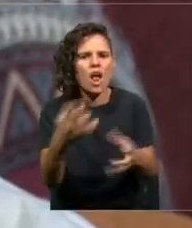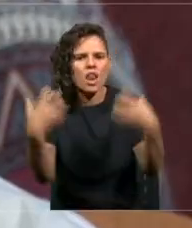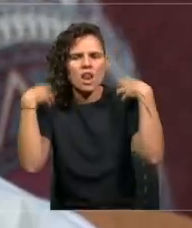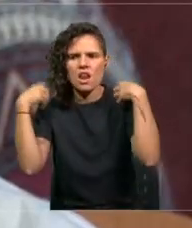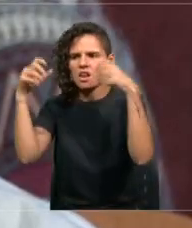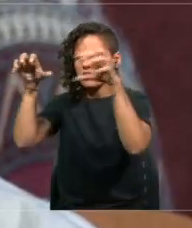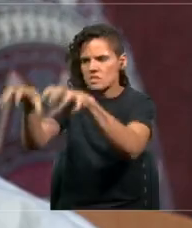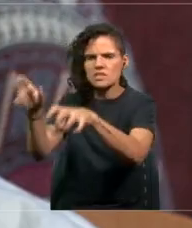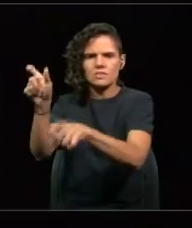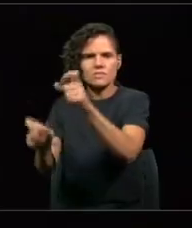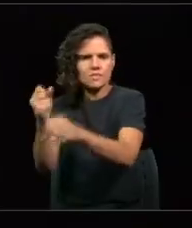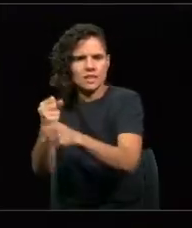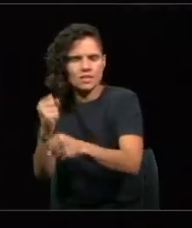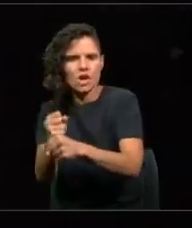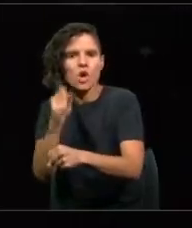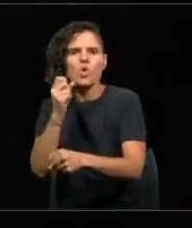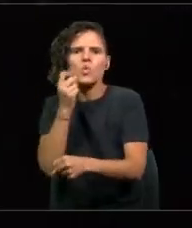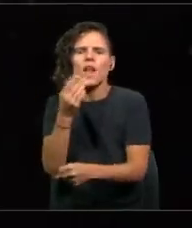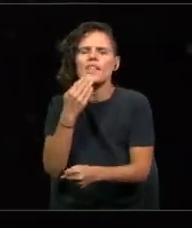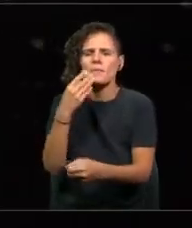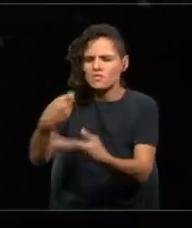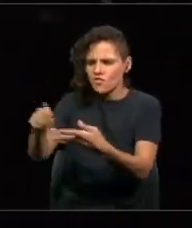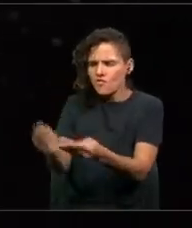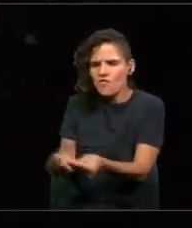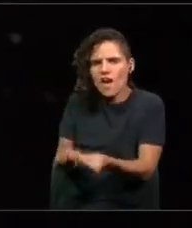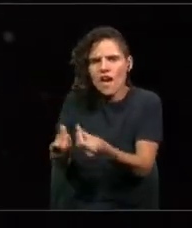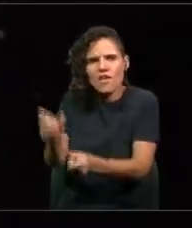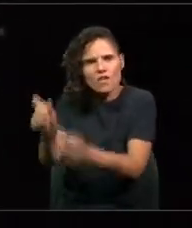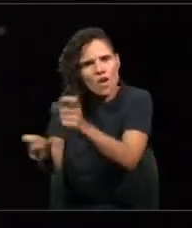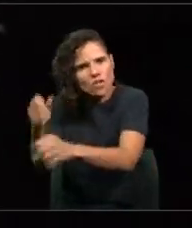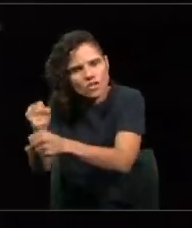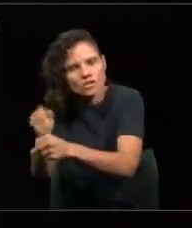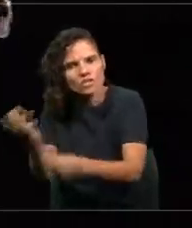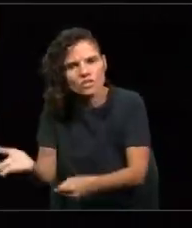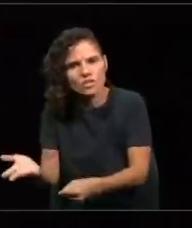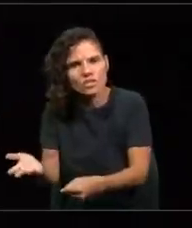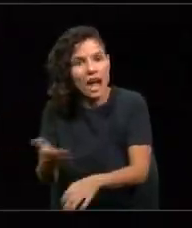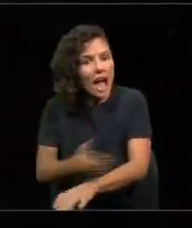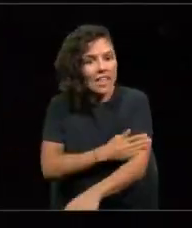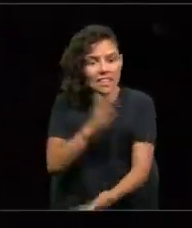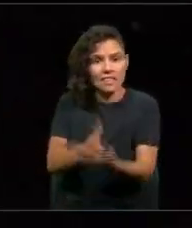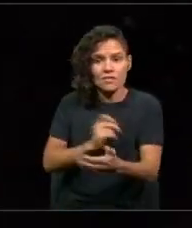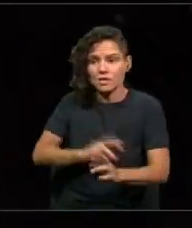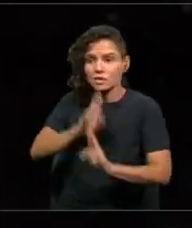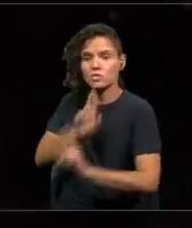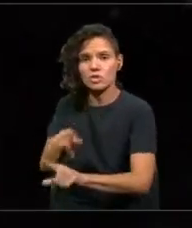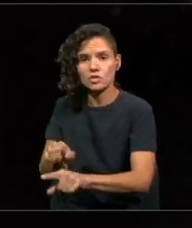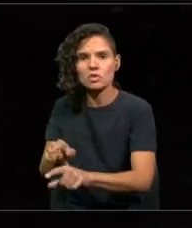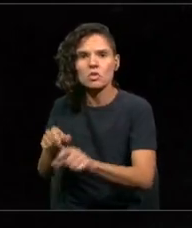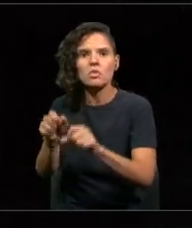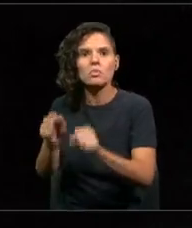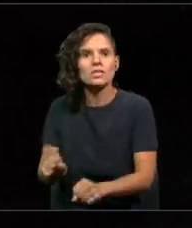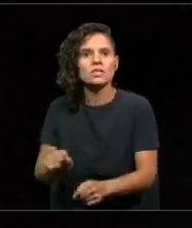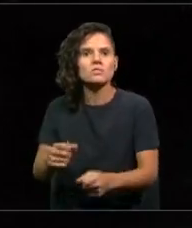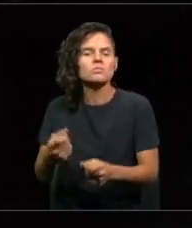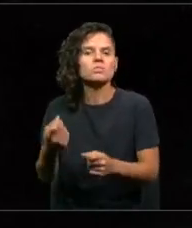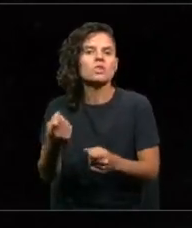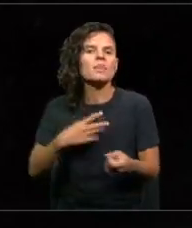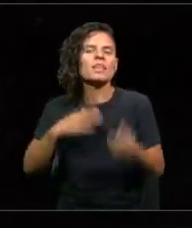que a aquello le vamos a dar, si a esa pregunta no le damos respuesta antes, nosotros creemos que podemos estar haciendo un diálogo de sordos,